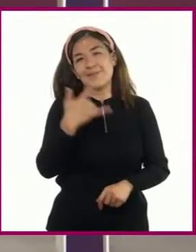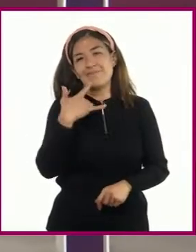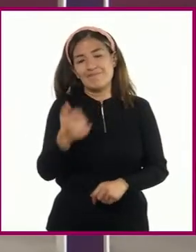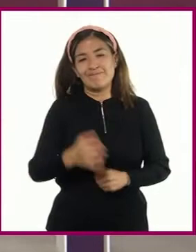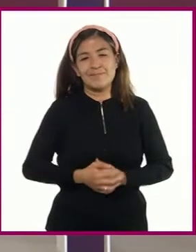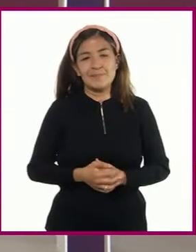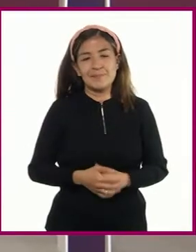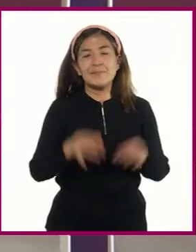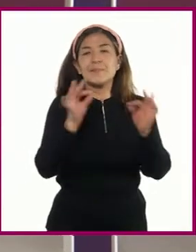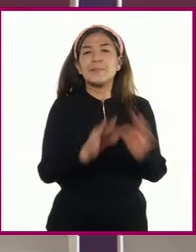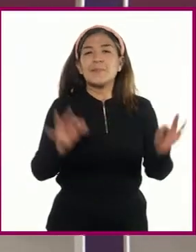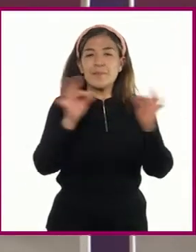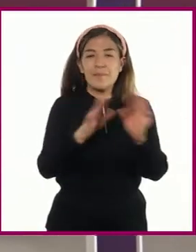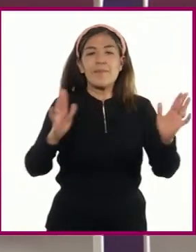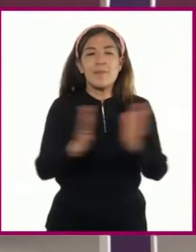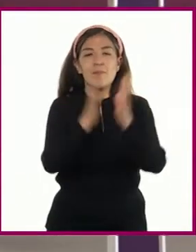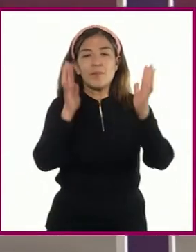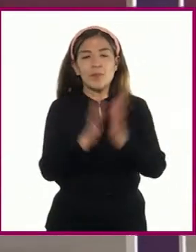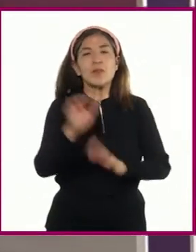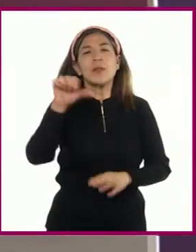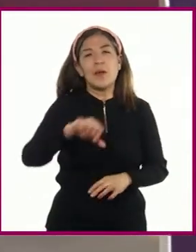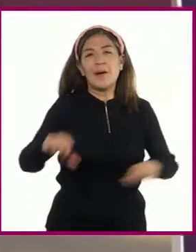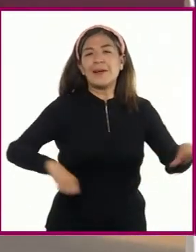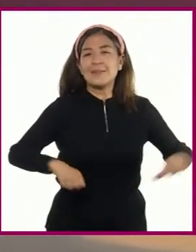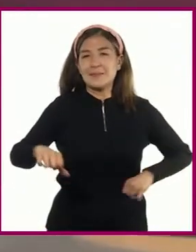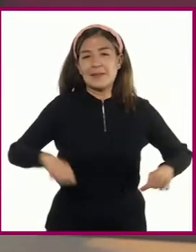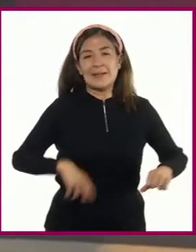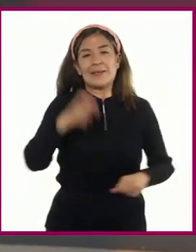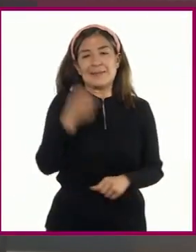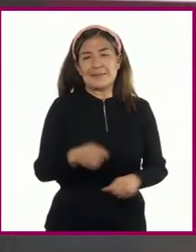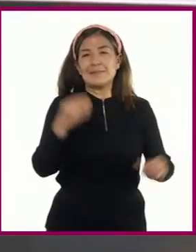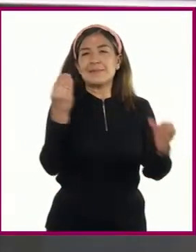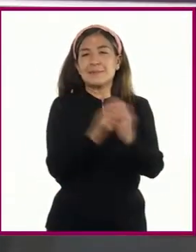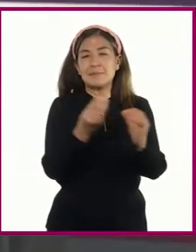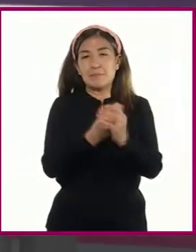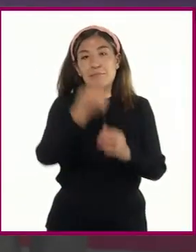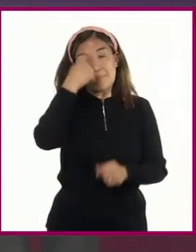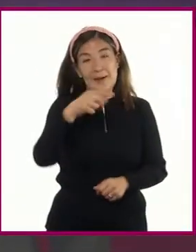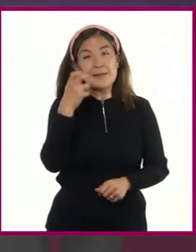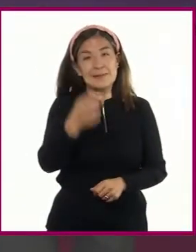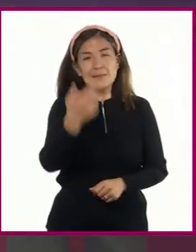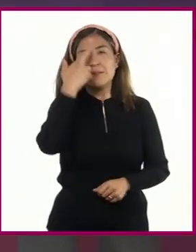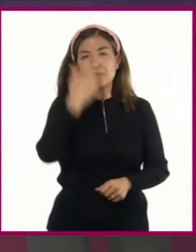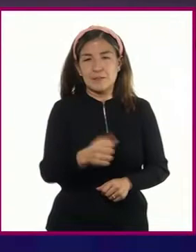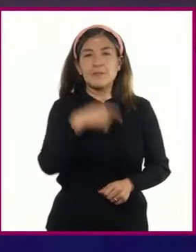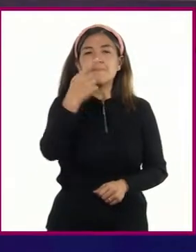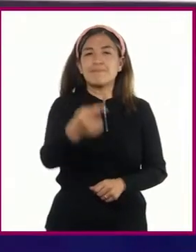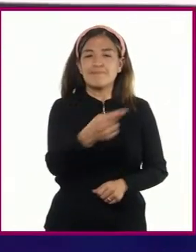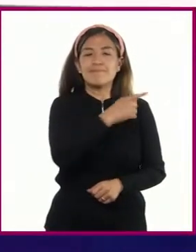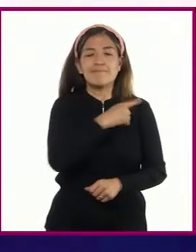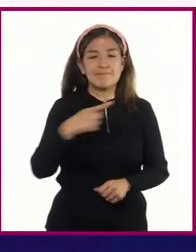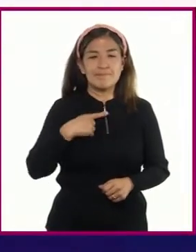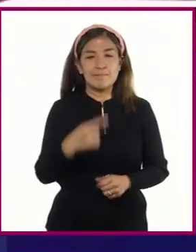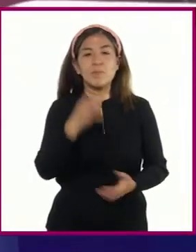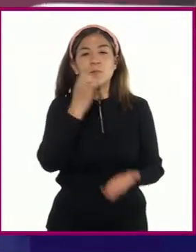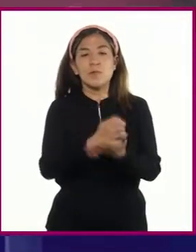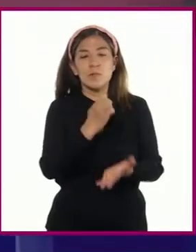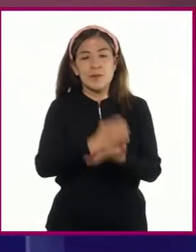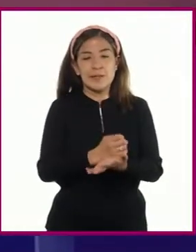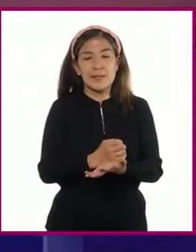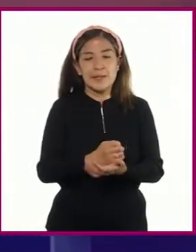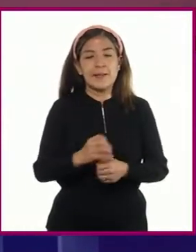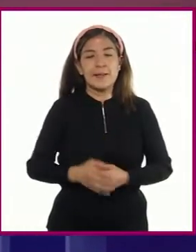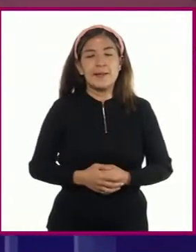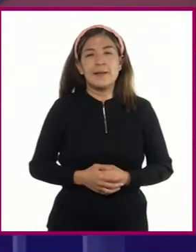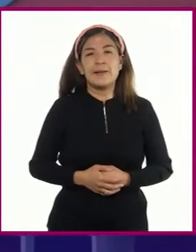Es importante participar en las actividades de la sesión. Para ello, les recomendamos tener a la mano su cuaderno de la